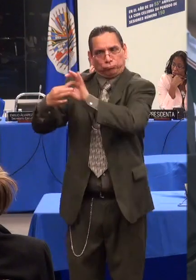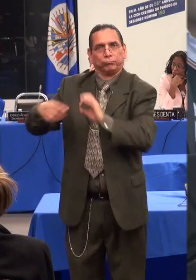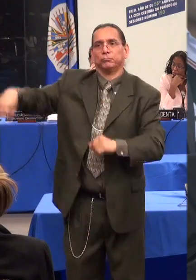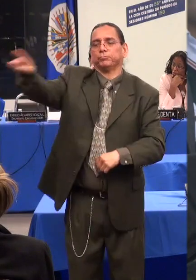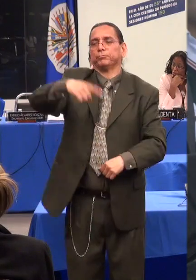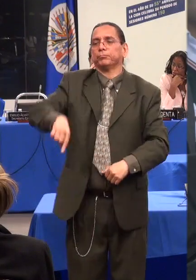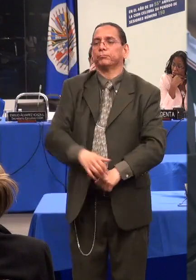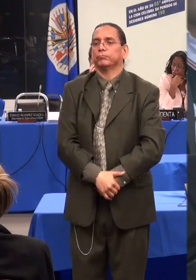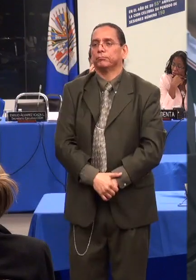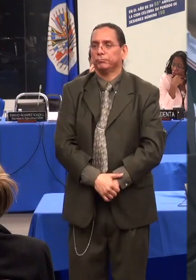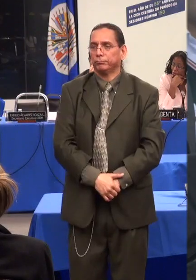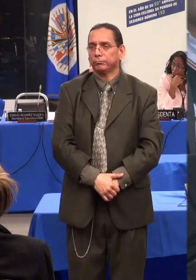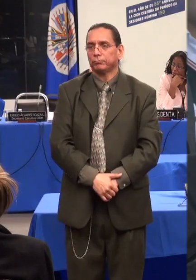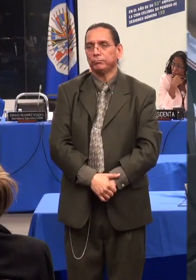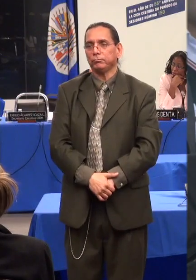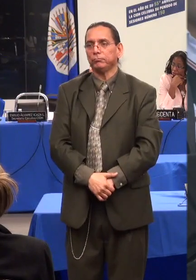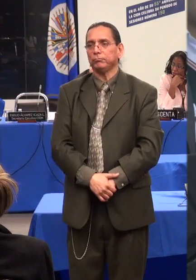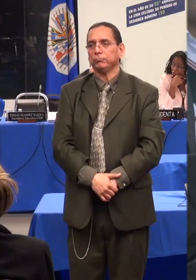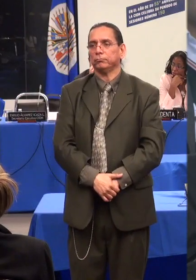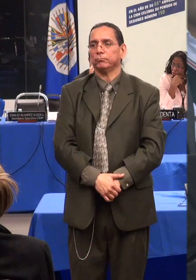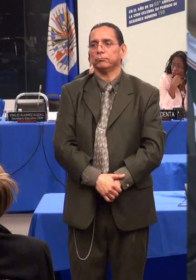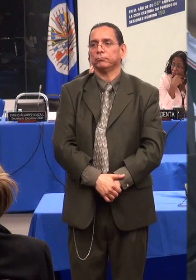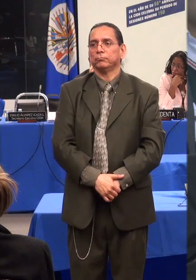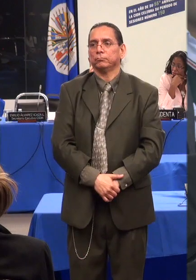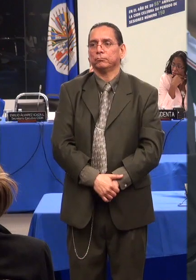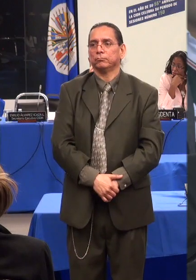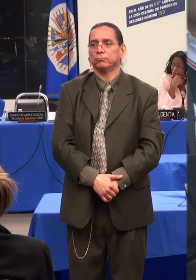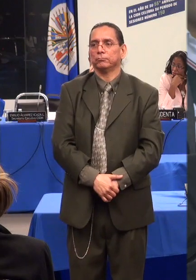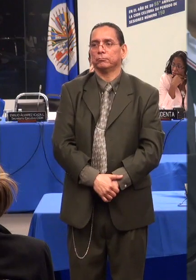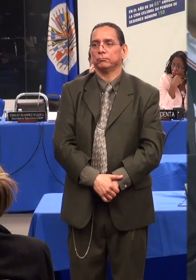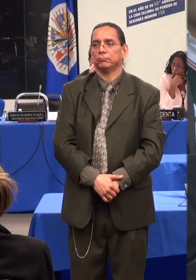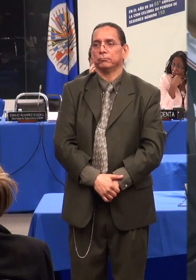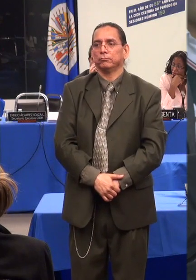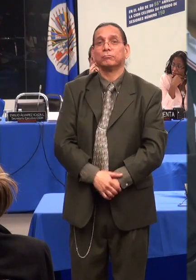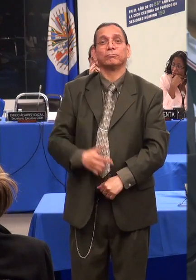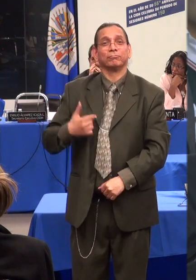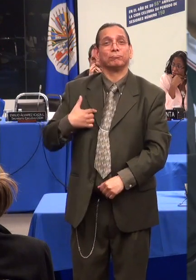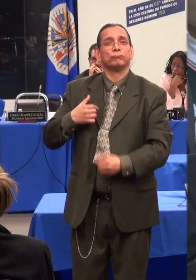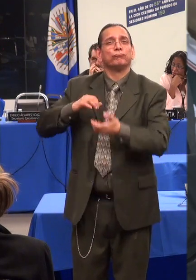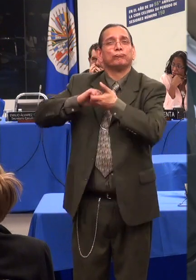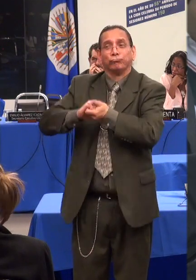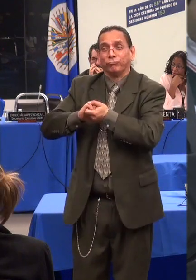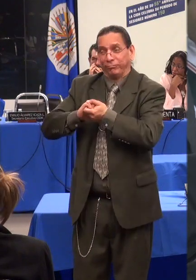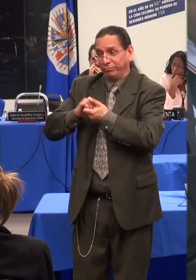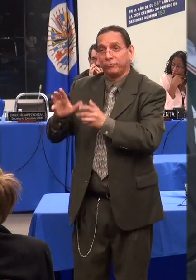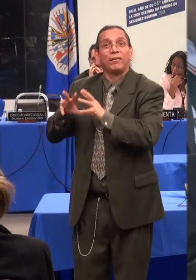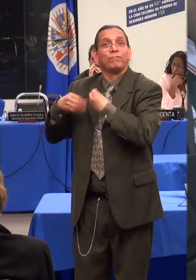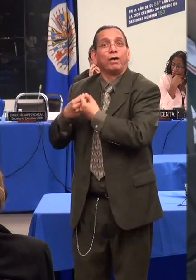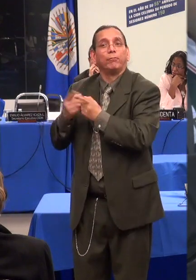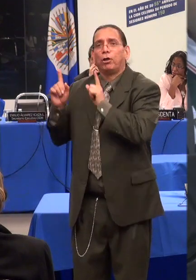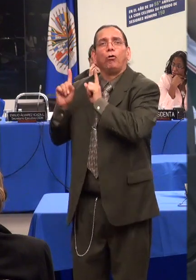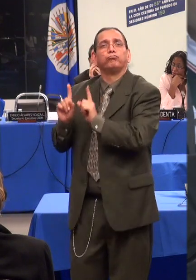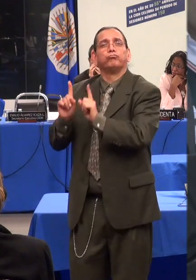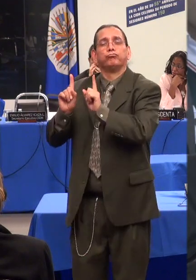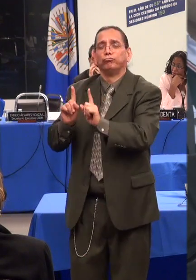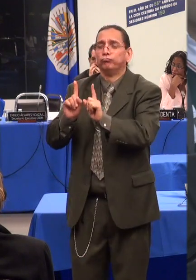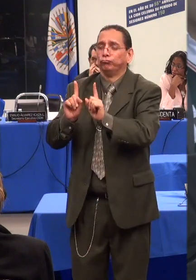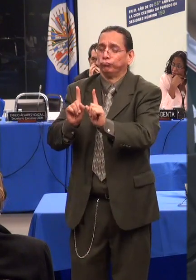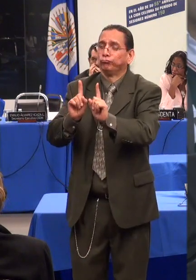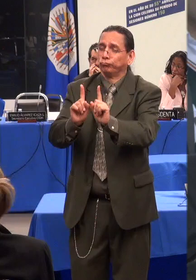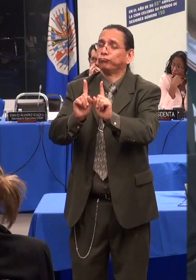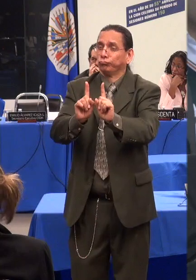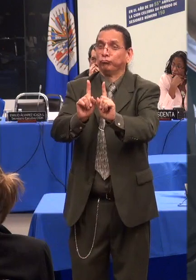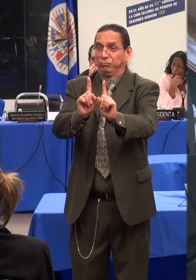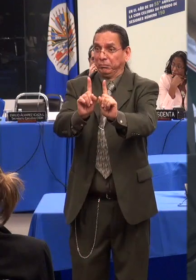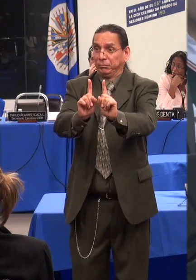no volvió a estudiar y no podíamos comunicarnos con ella de ninguna manera.